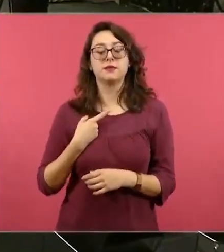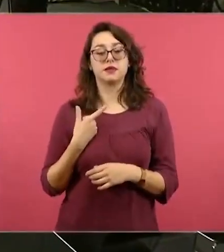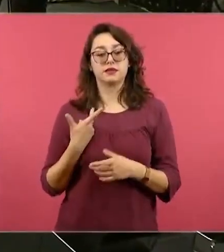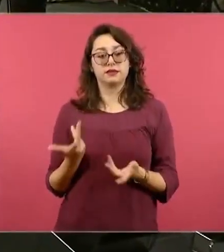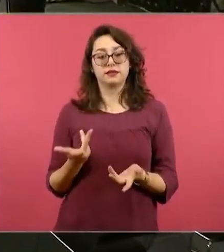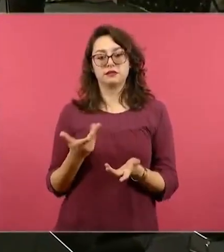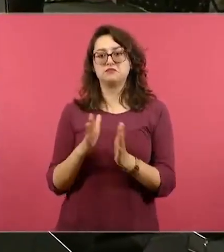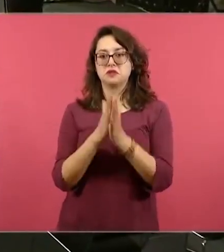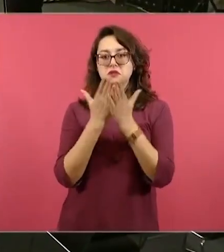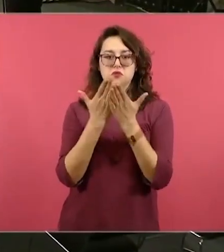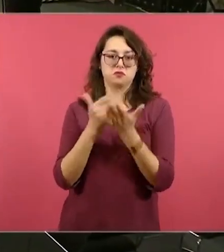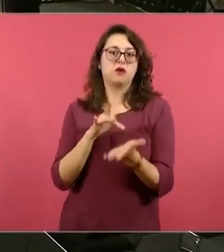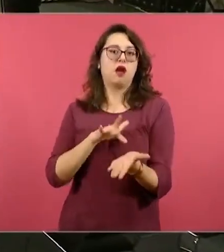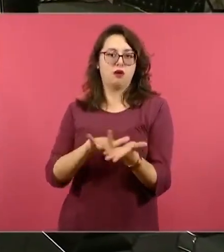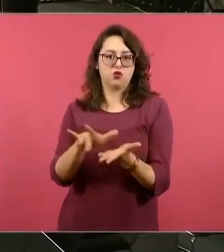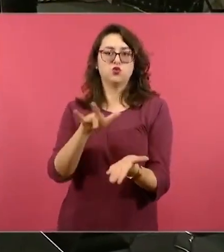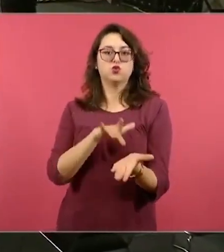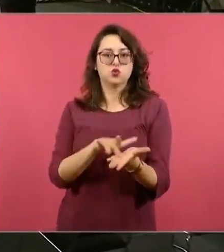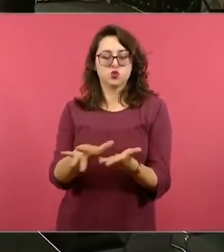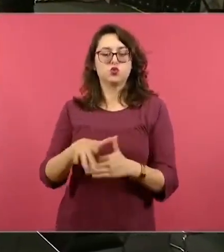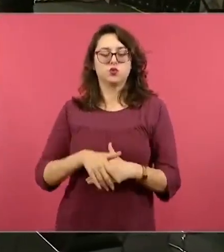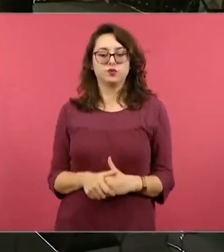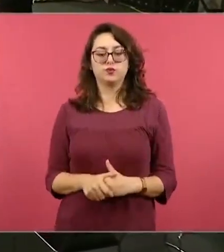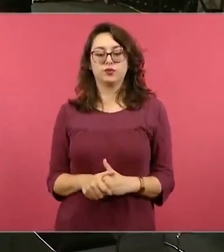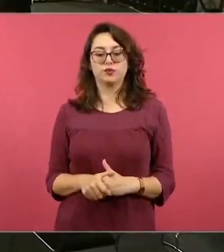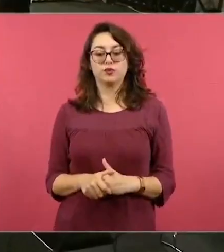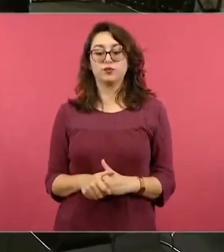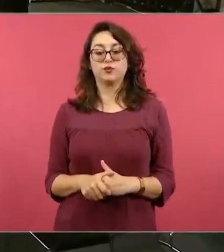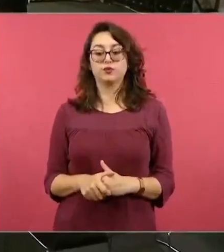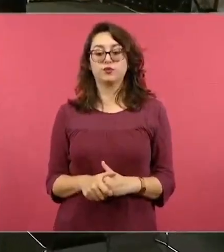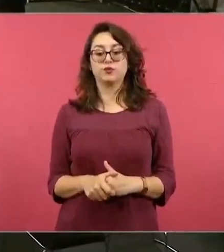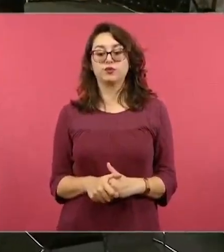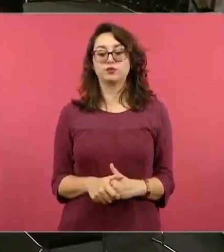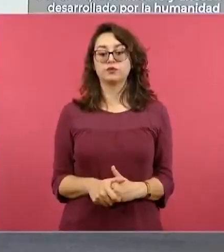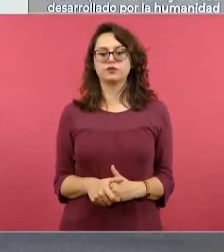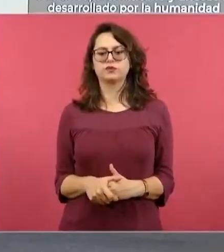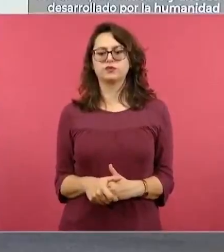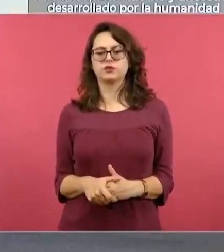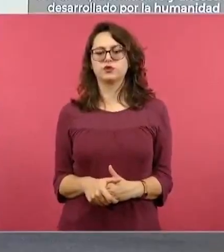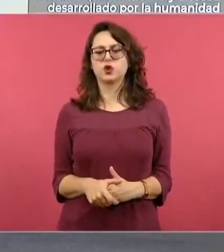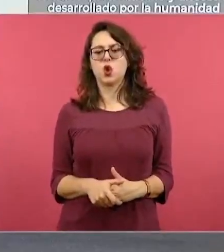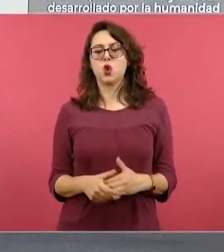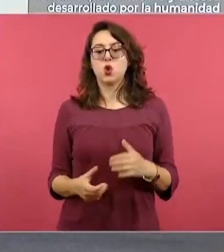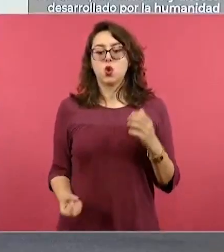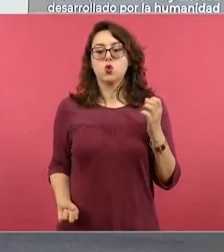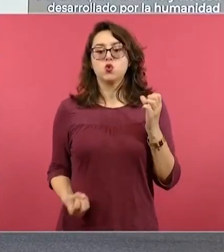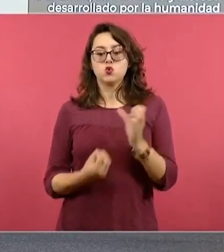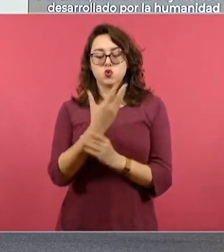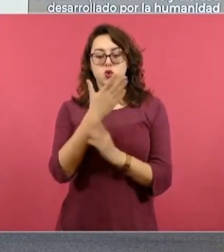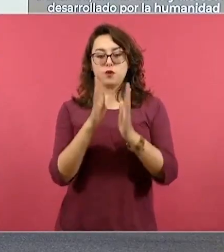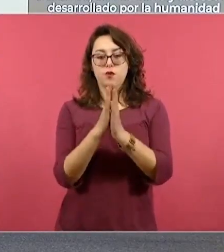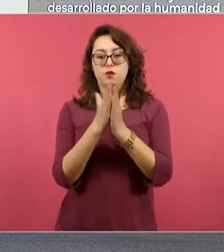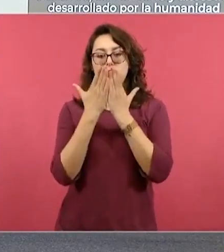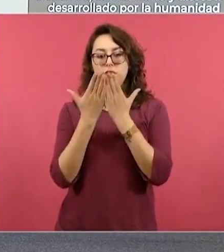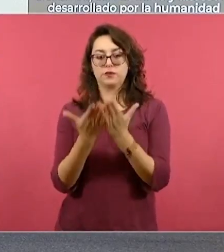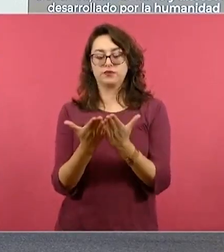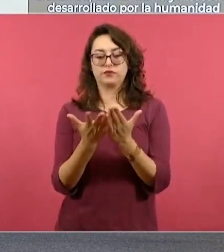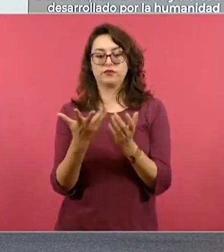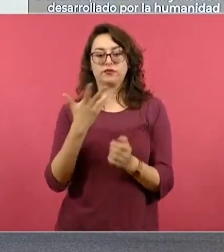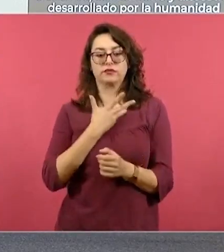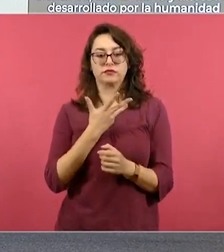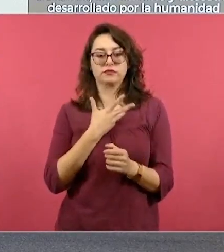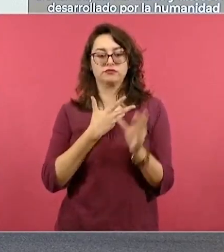Ahora bien, la nueva familia de libros de texto gratuitos se establece a partir de colecciones.